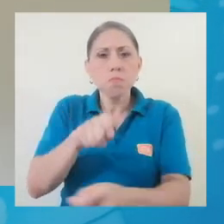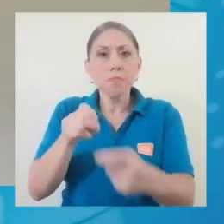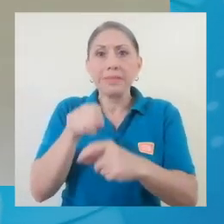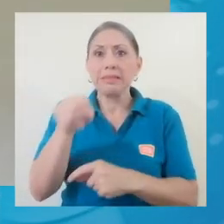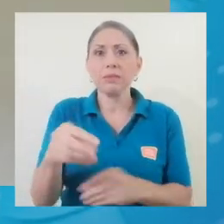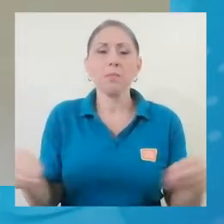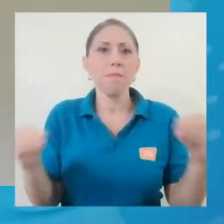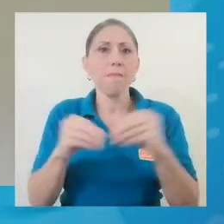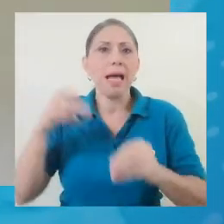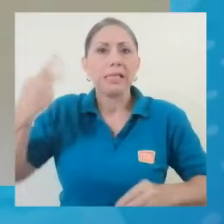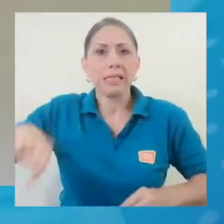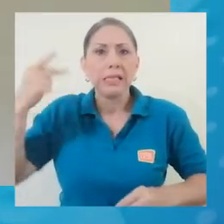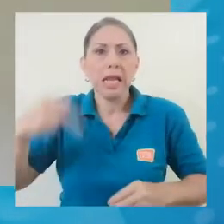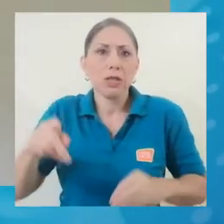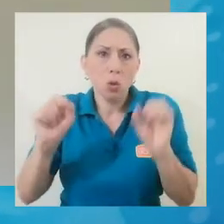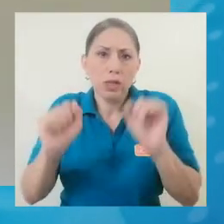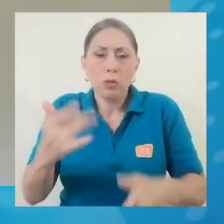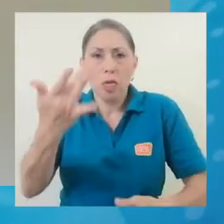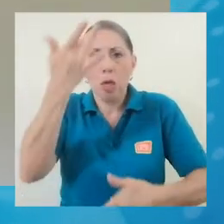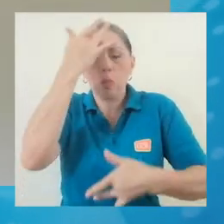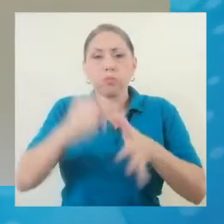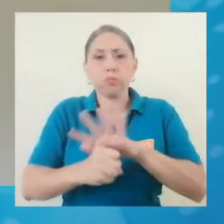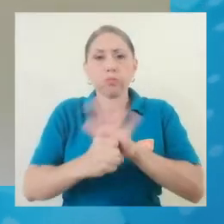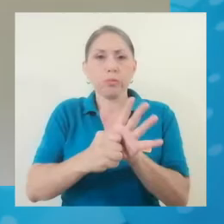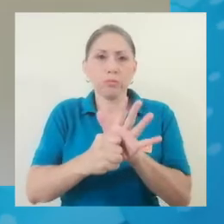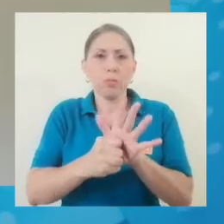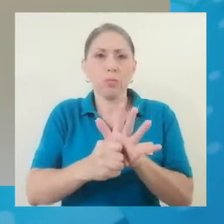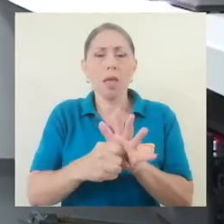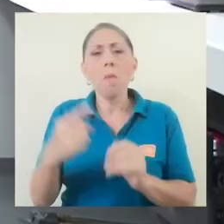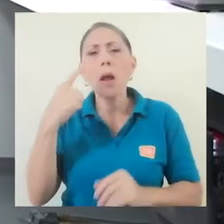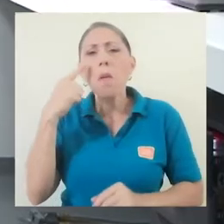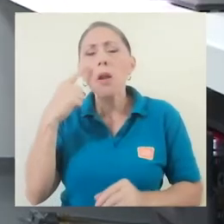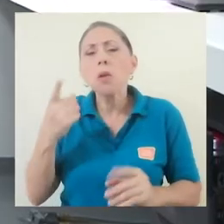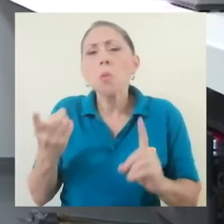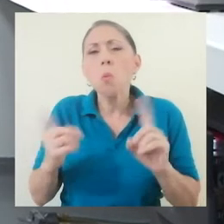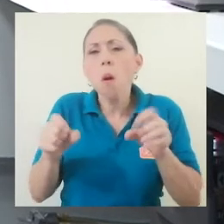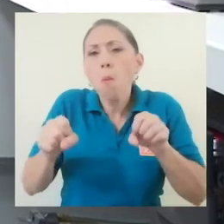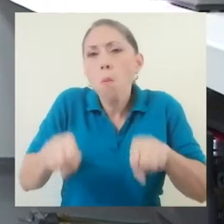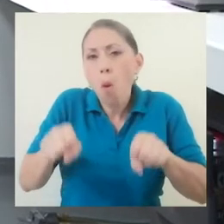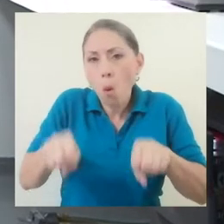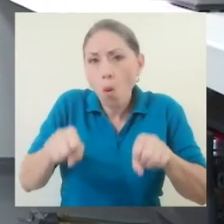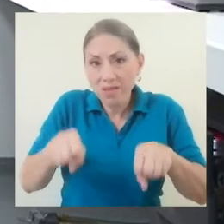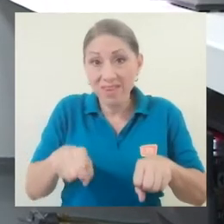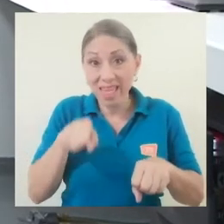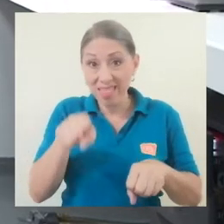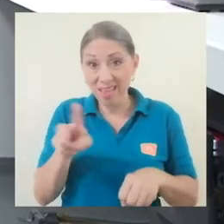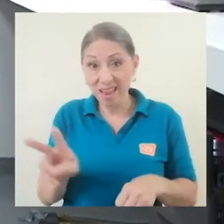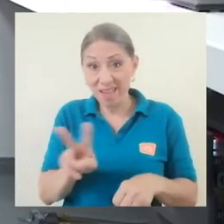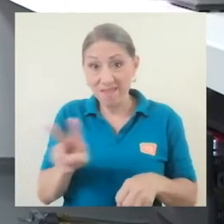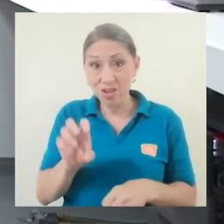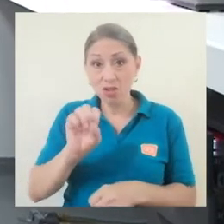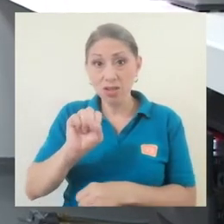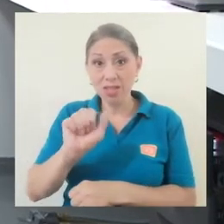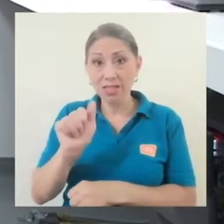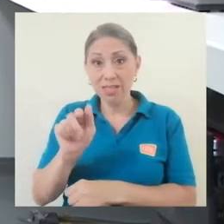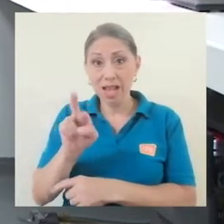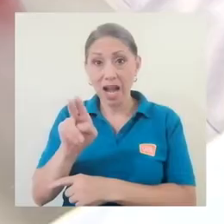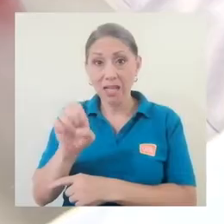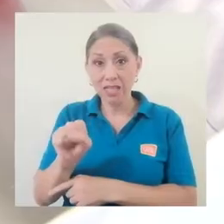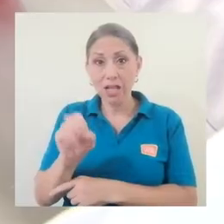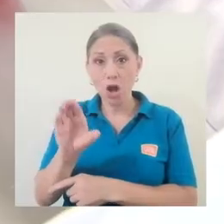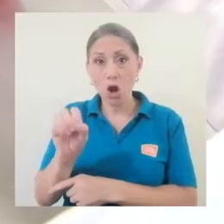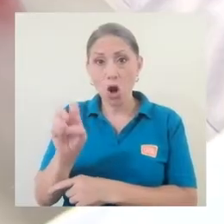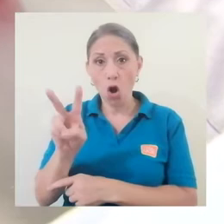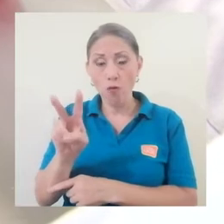a mayor riesgo por contagio de COVID-19 cuál es la probabilidad de que esté presente el virus SARS-CoV-2